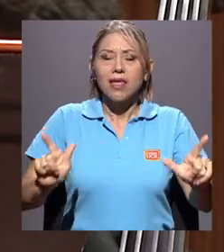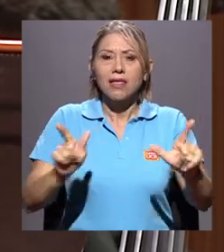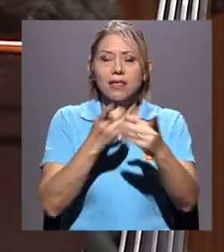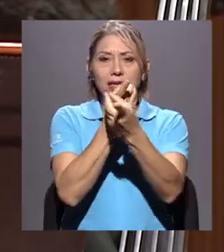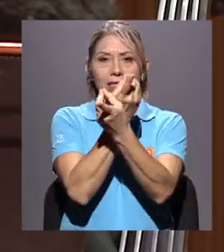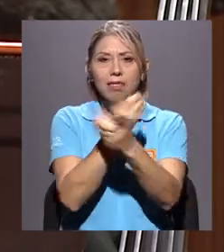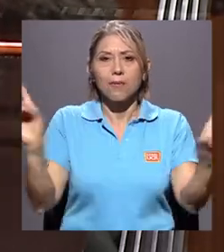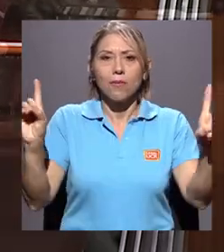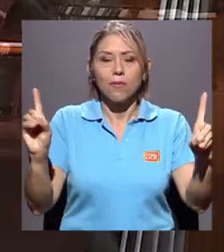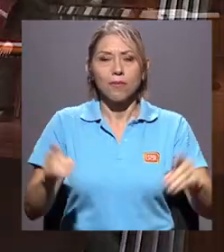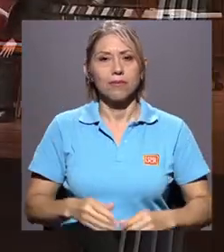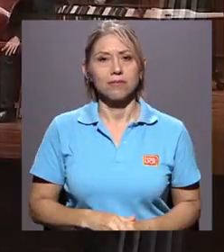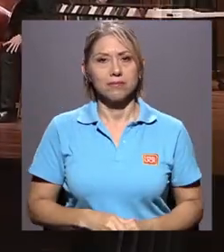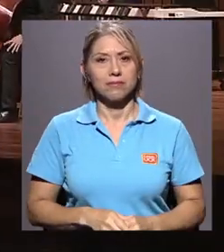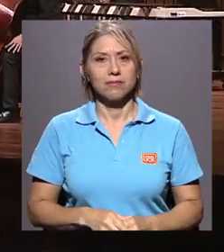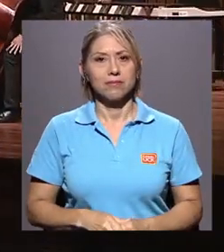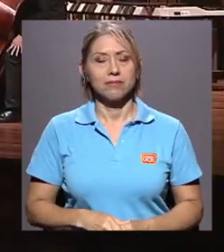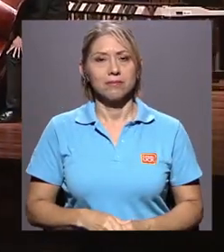democracia.